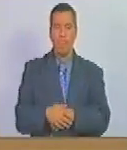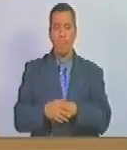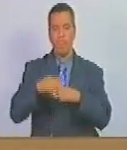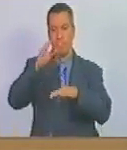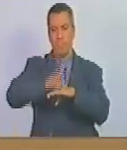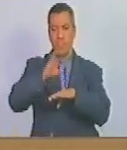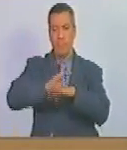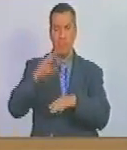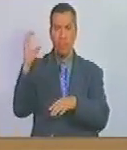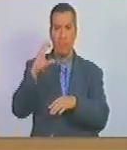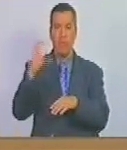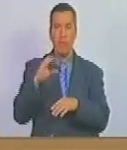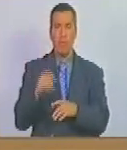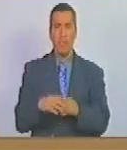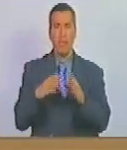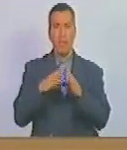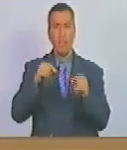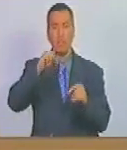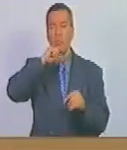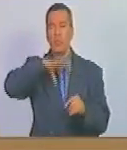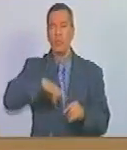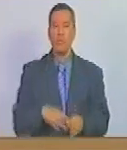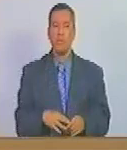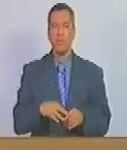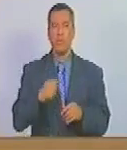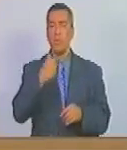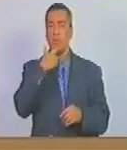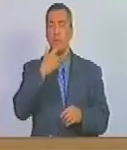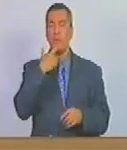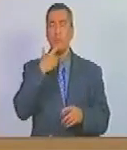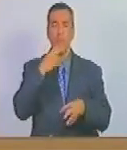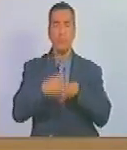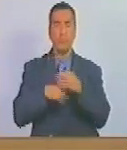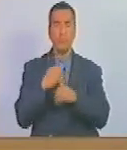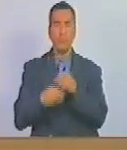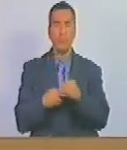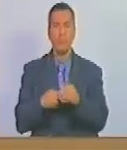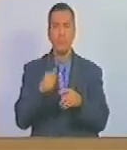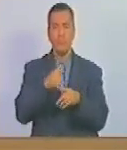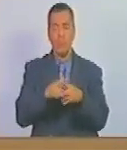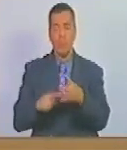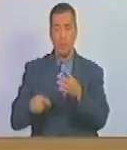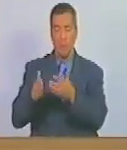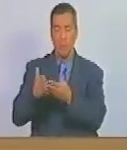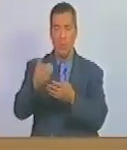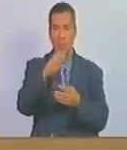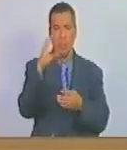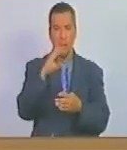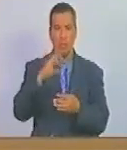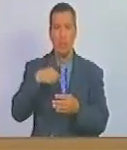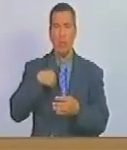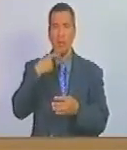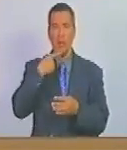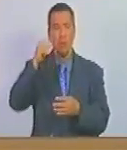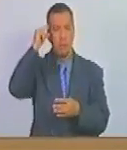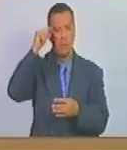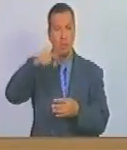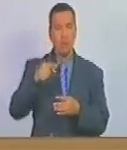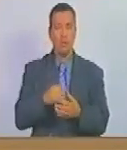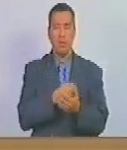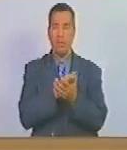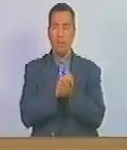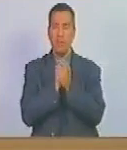centro de caracas por su historia por lo hermoso que ha sido cada esquina de caracas me lo decía hoy la